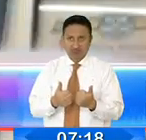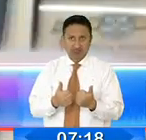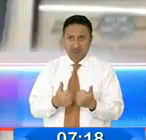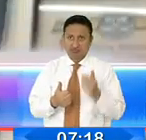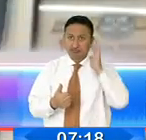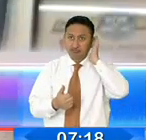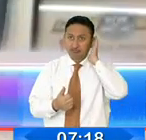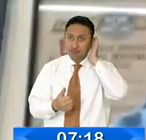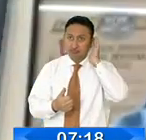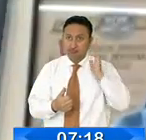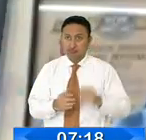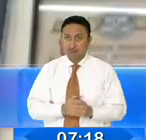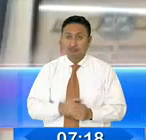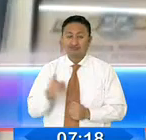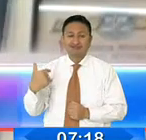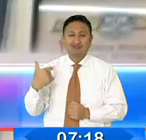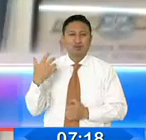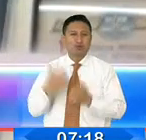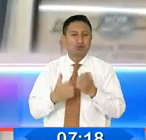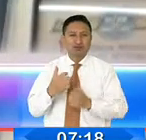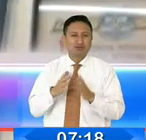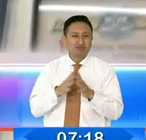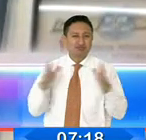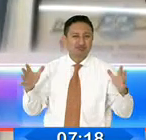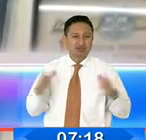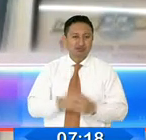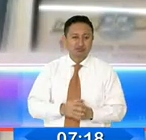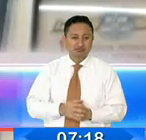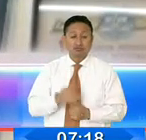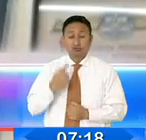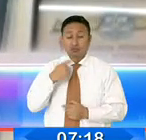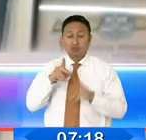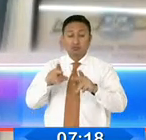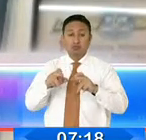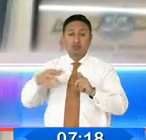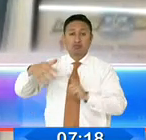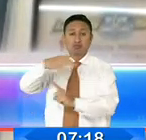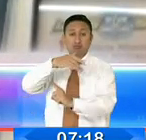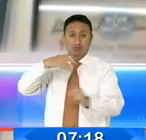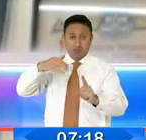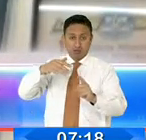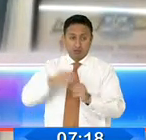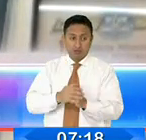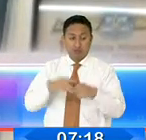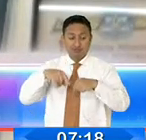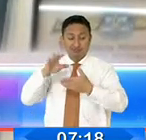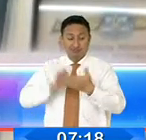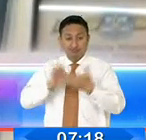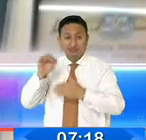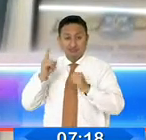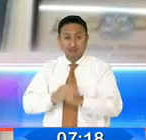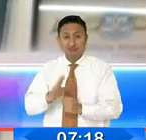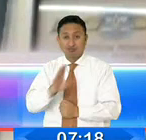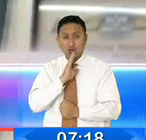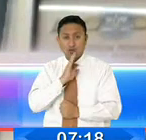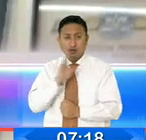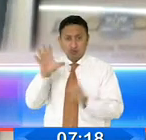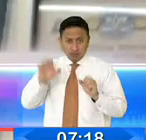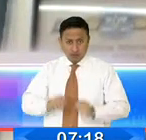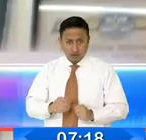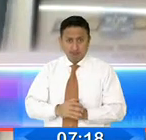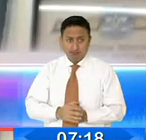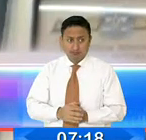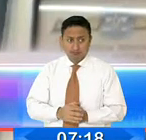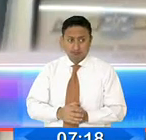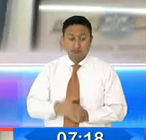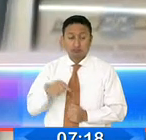amplia problemática alrededor de licencias ambientales y autorizaciones de consumo de agua, que eso tiene que